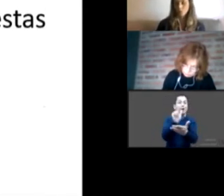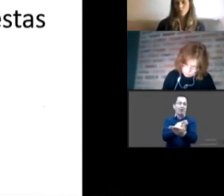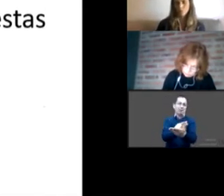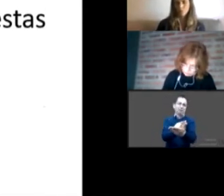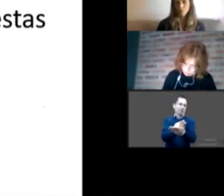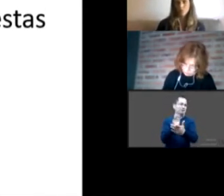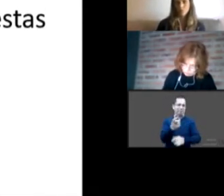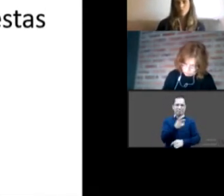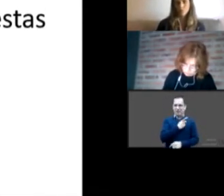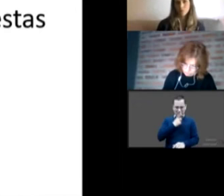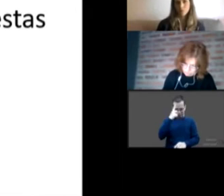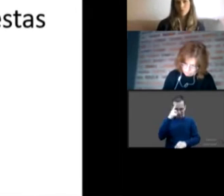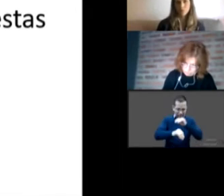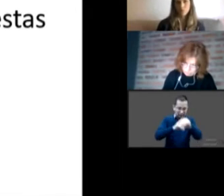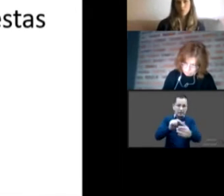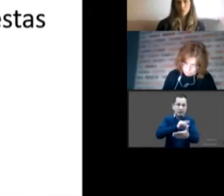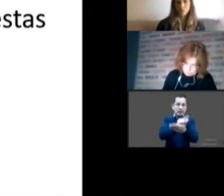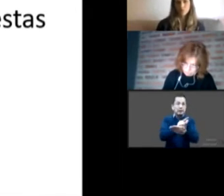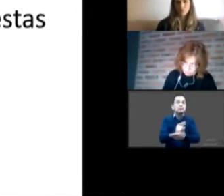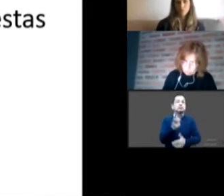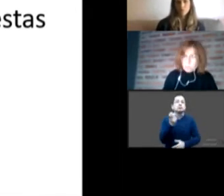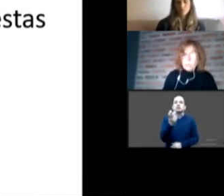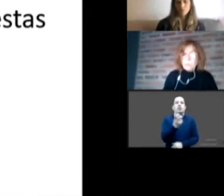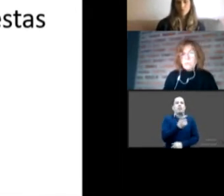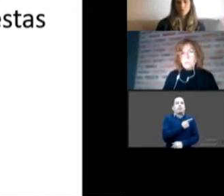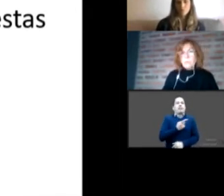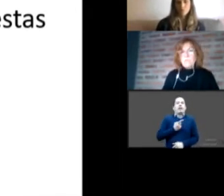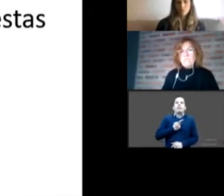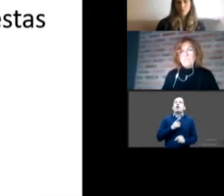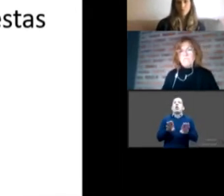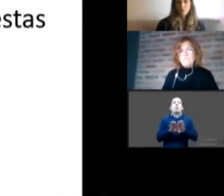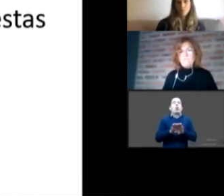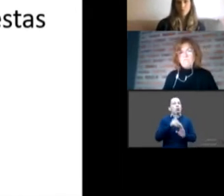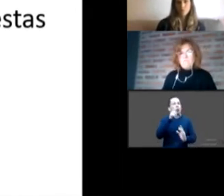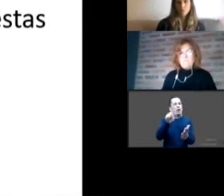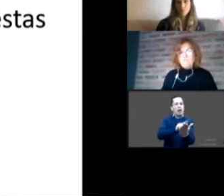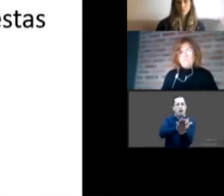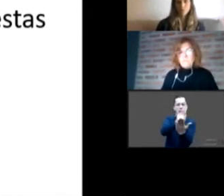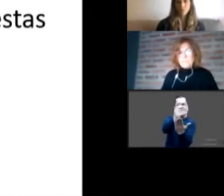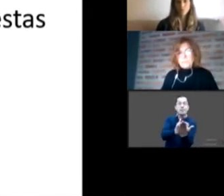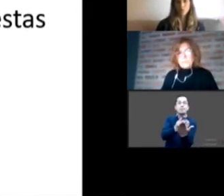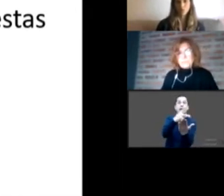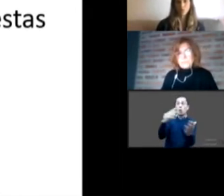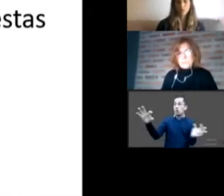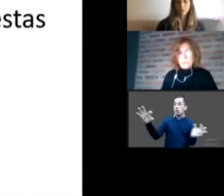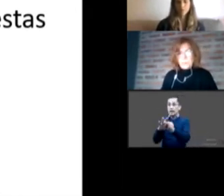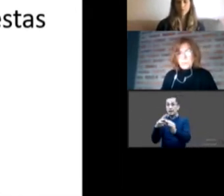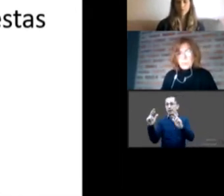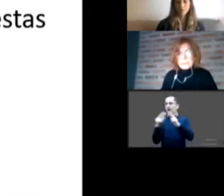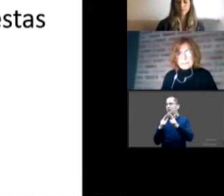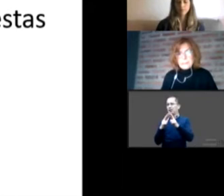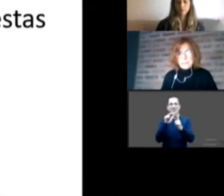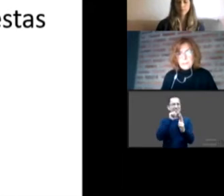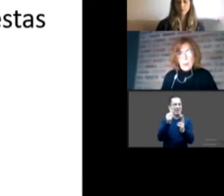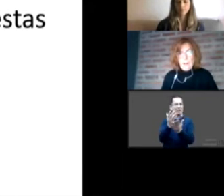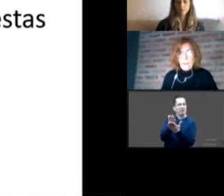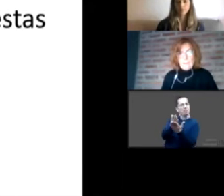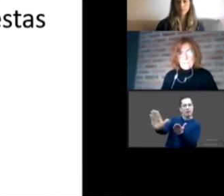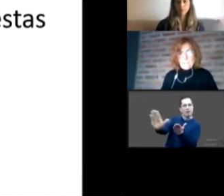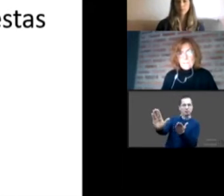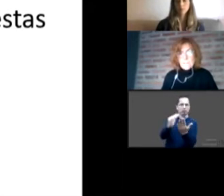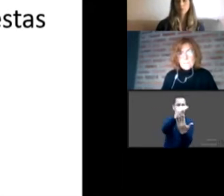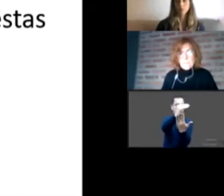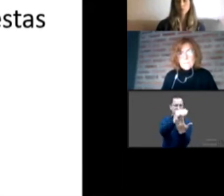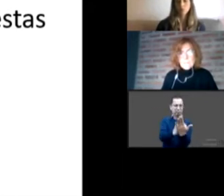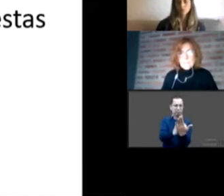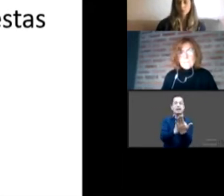operar la gestión en un marco laico eso va a ampliar y ampliar las posibilidades